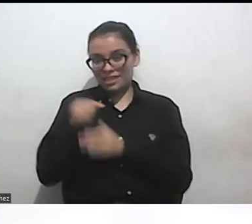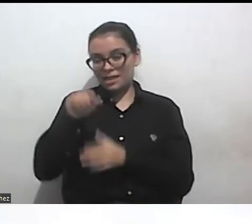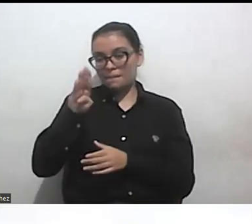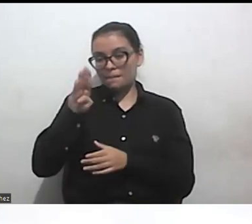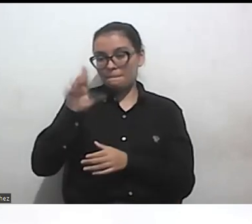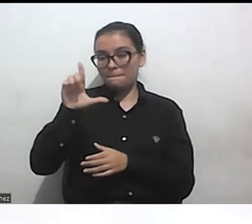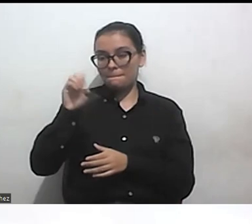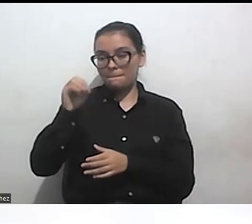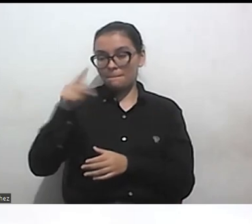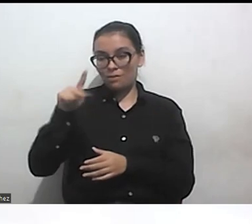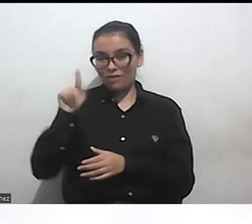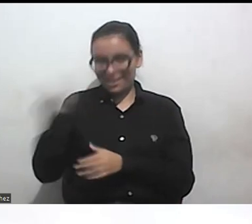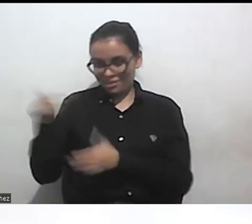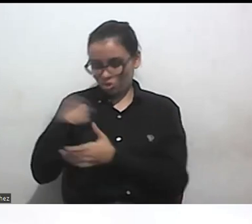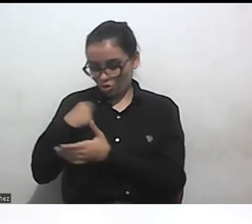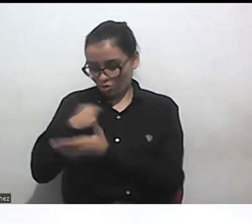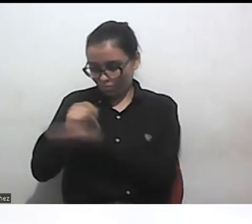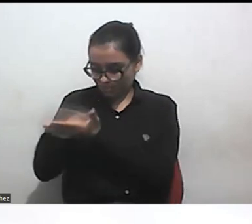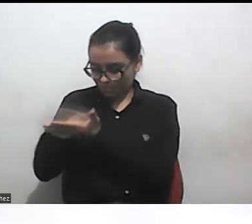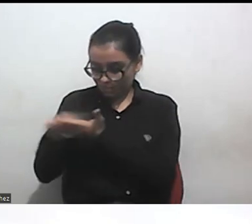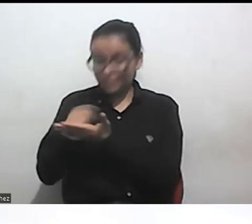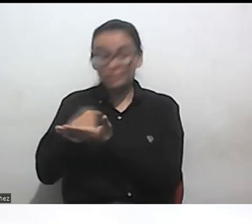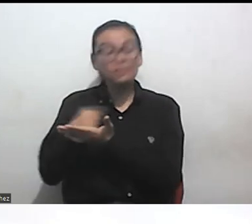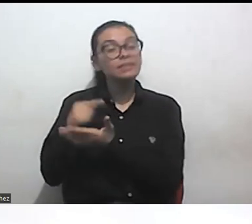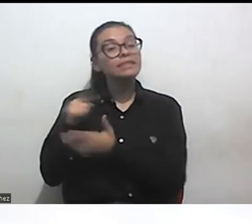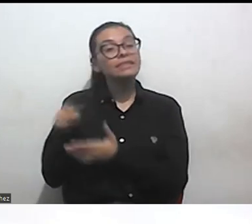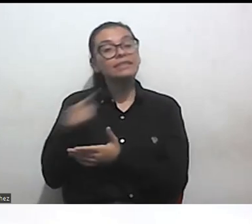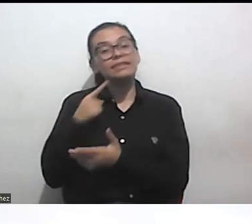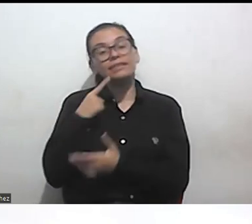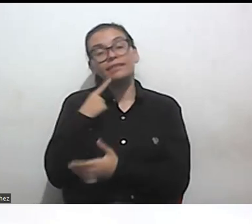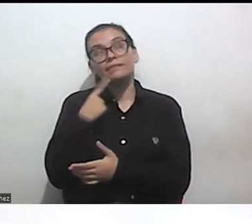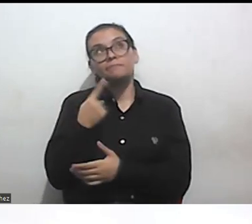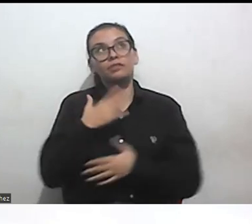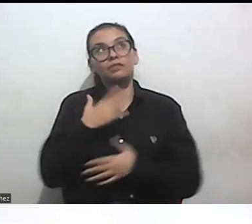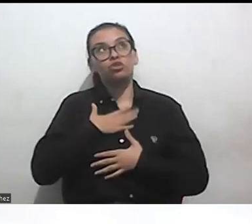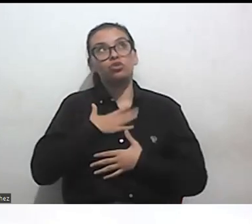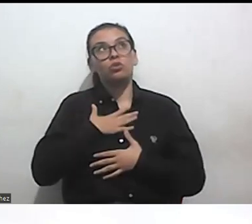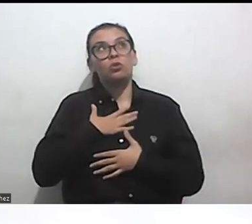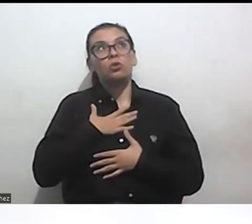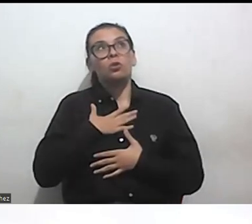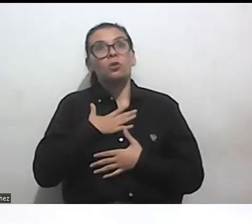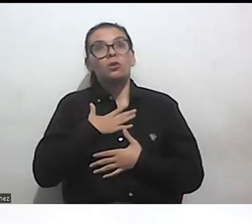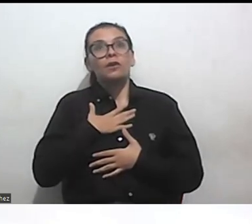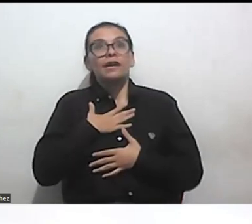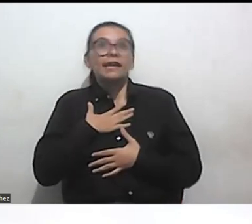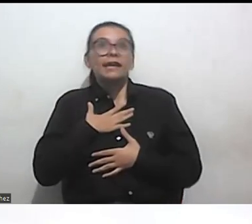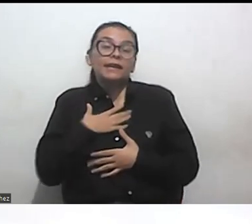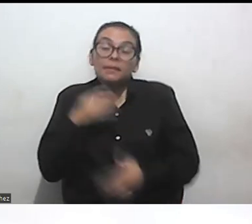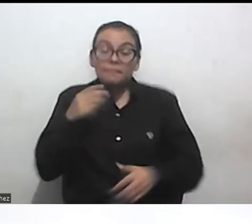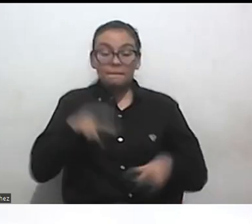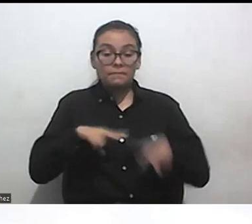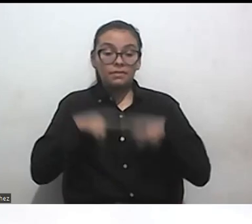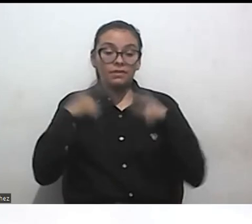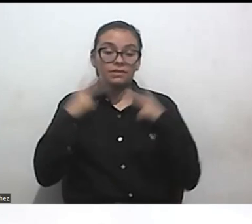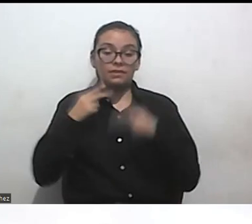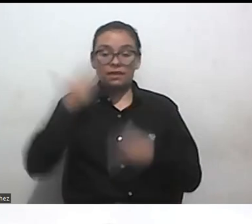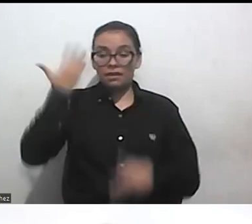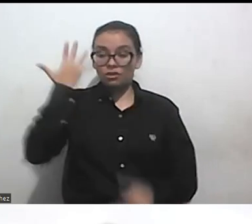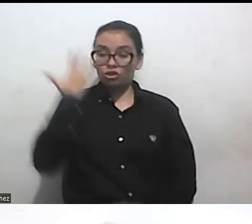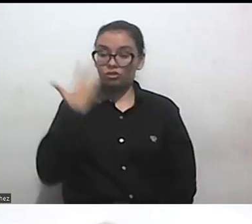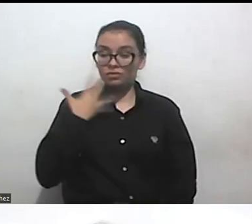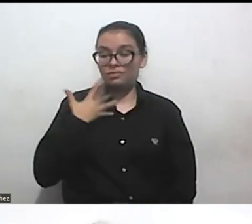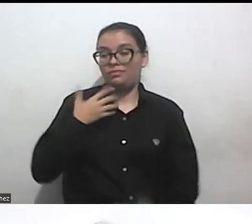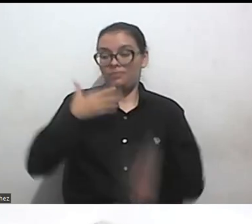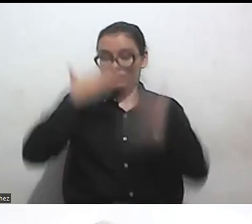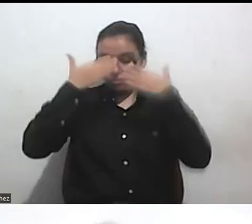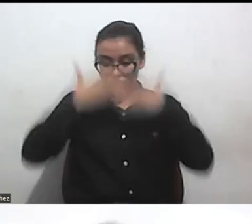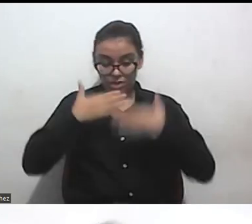lo que cubre es justamente la vivencia de personas con discapacidad en mi caso en mi